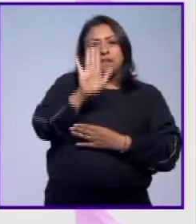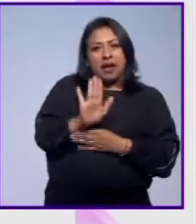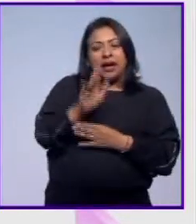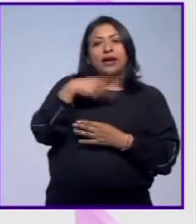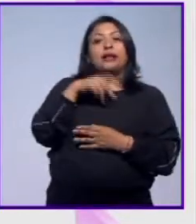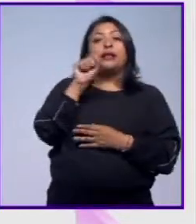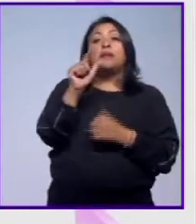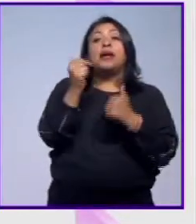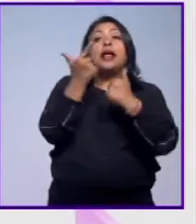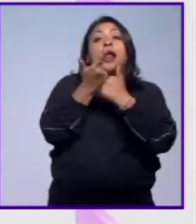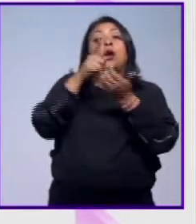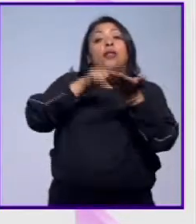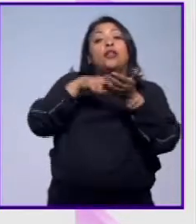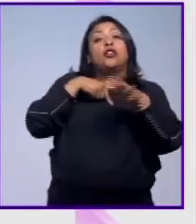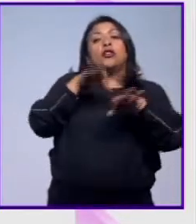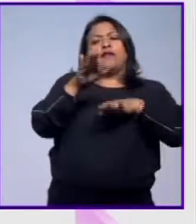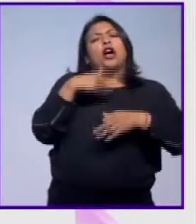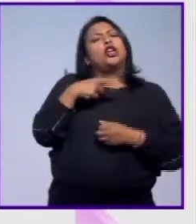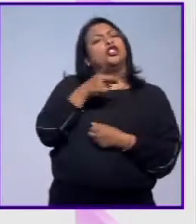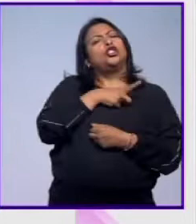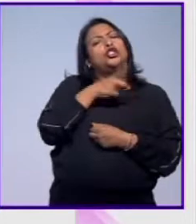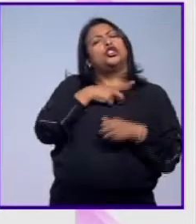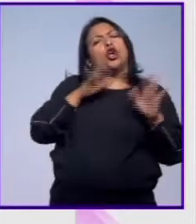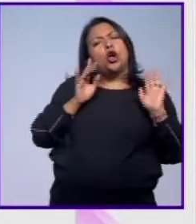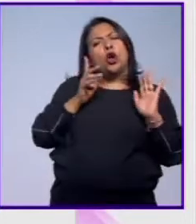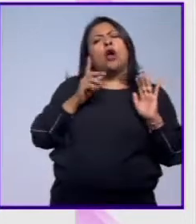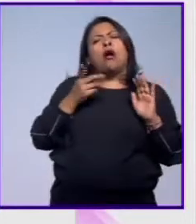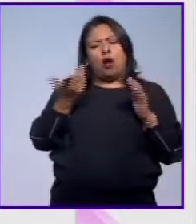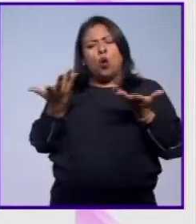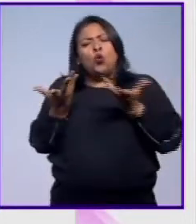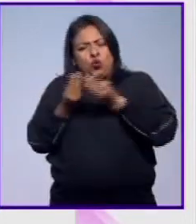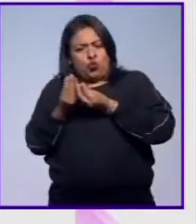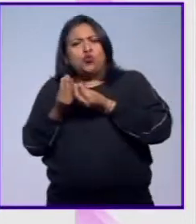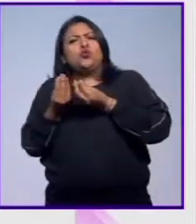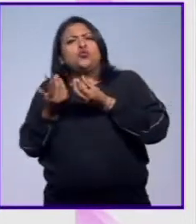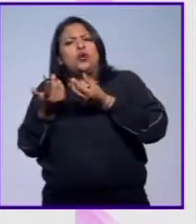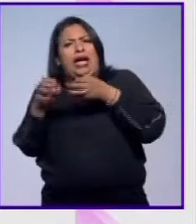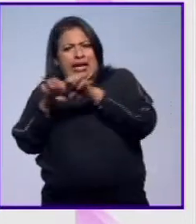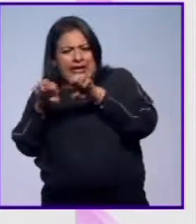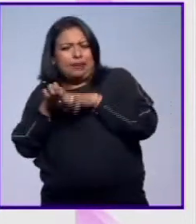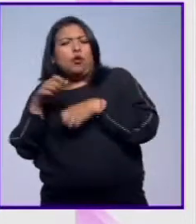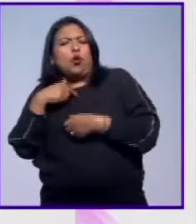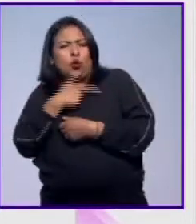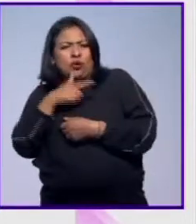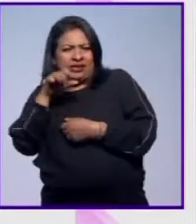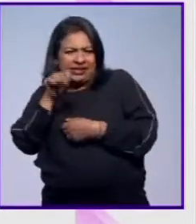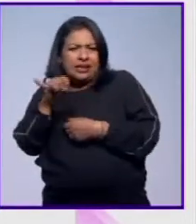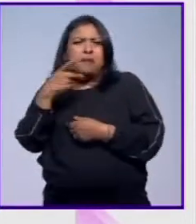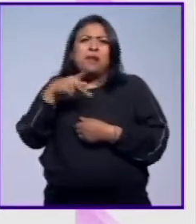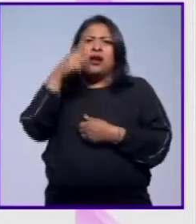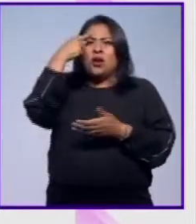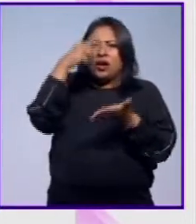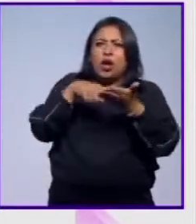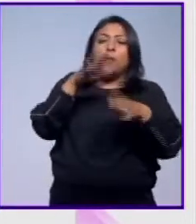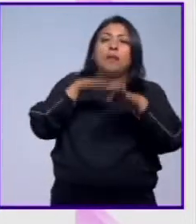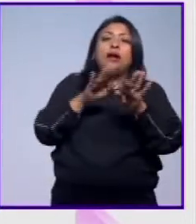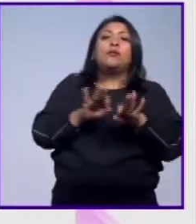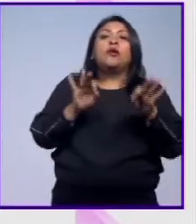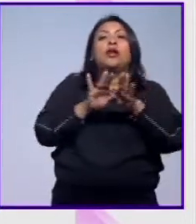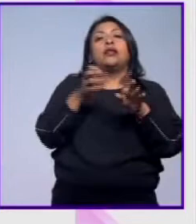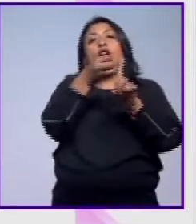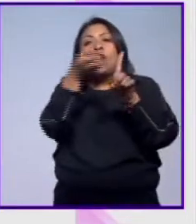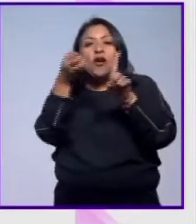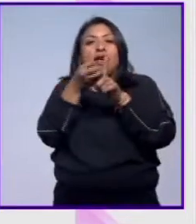también hay algo de trabajo en solitario, sin querer decir que no me gustan los trabajos colectivos, porque bueno, finalmente creo que me gusta mucho organizar trabajos